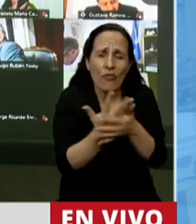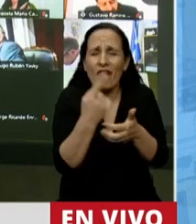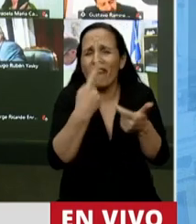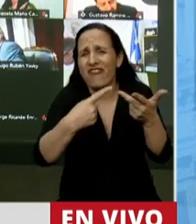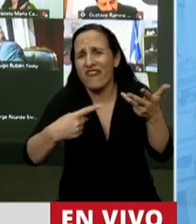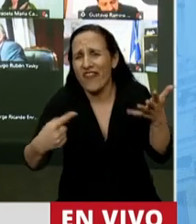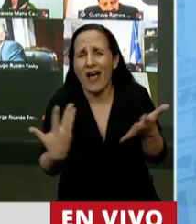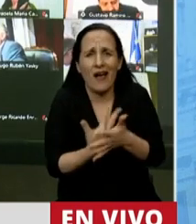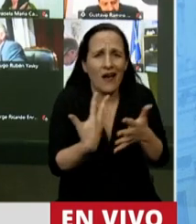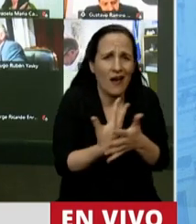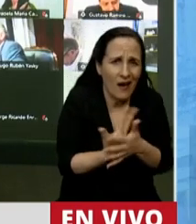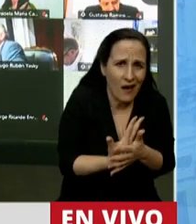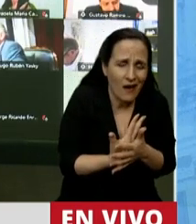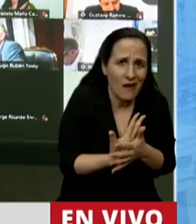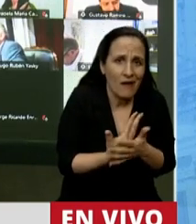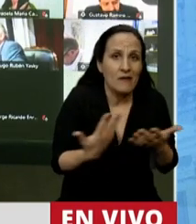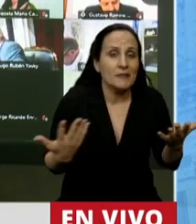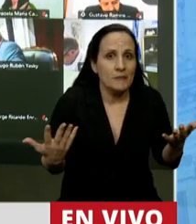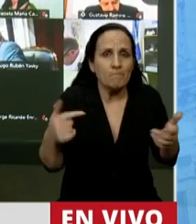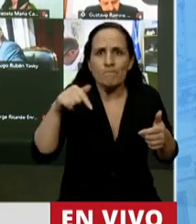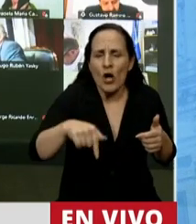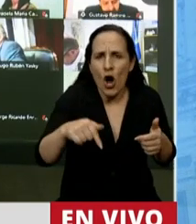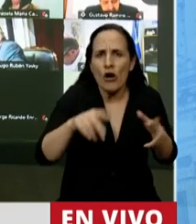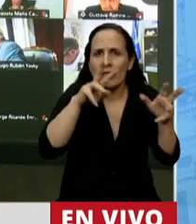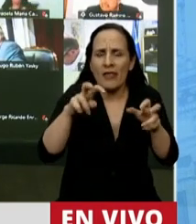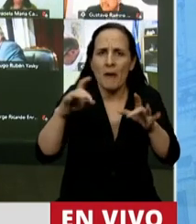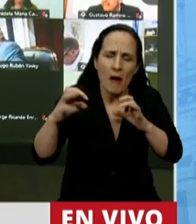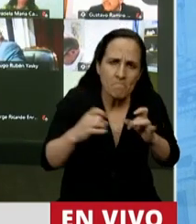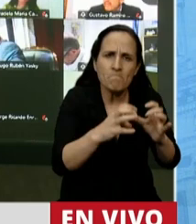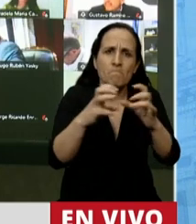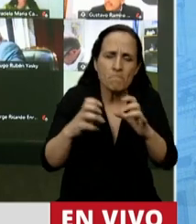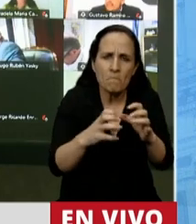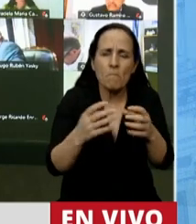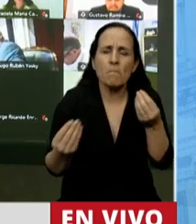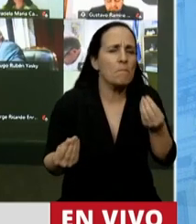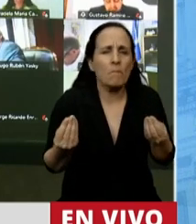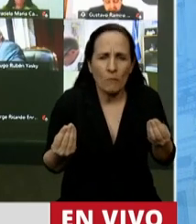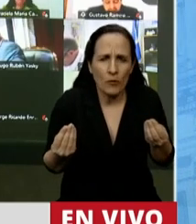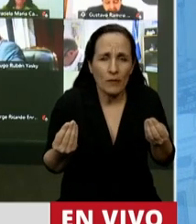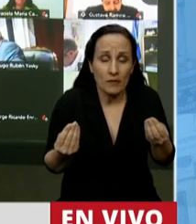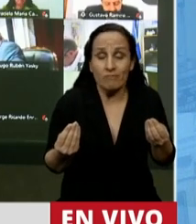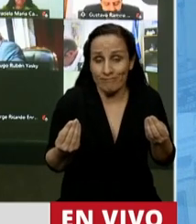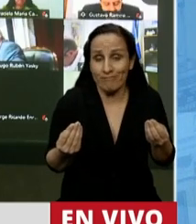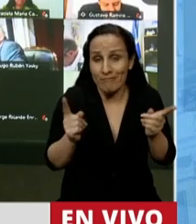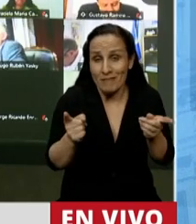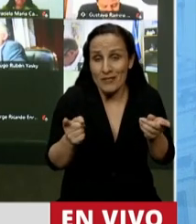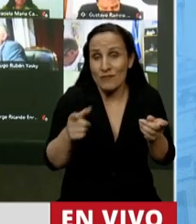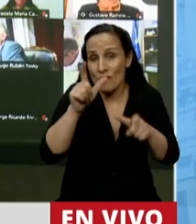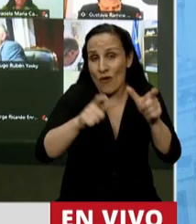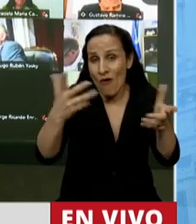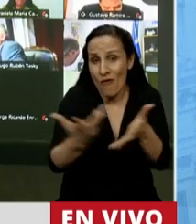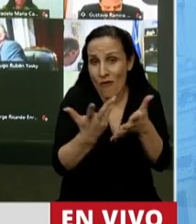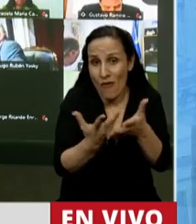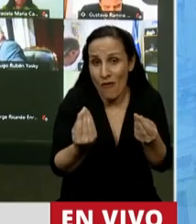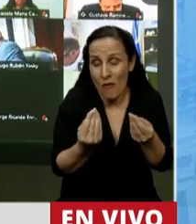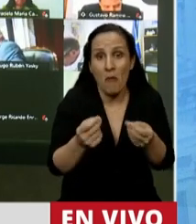tipo. Y estamos discutiendo este tema precisamente por eso. Porque además